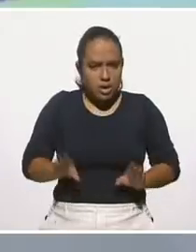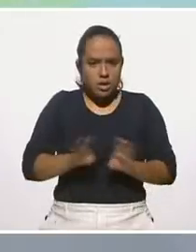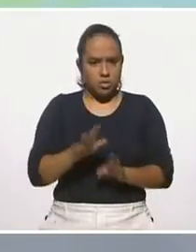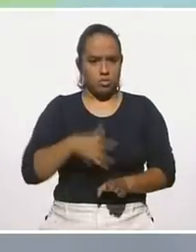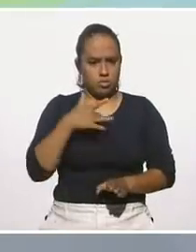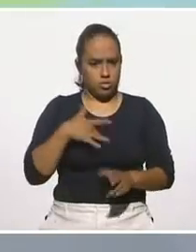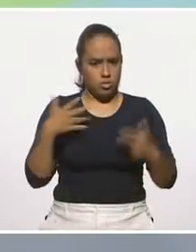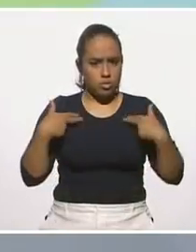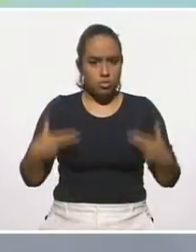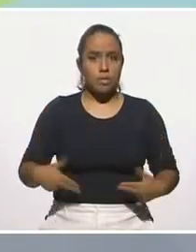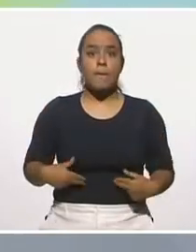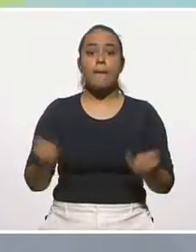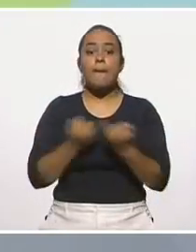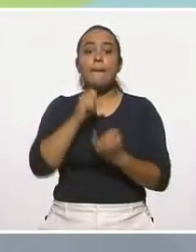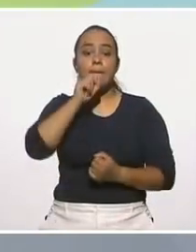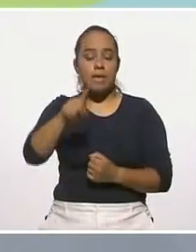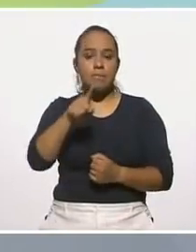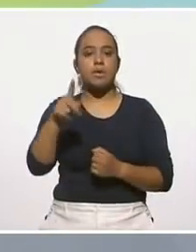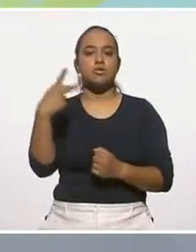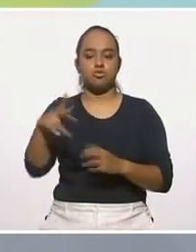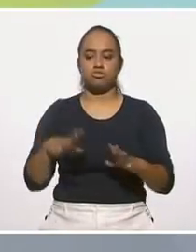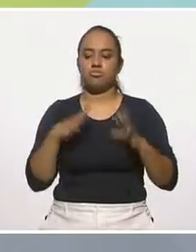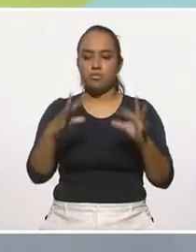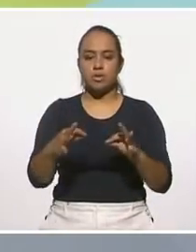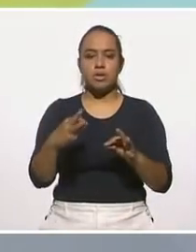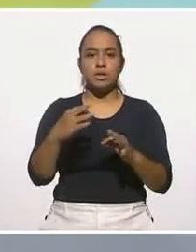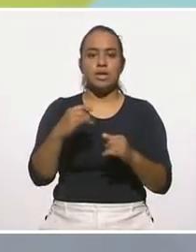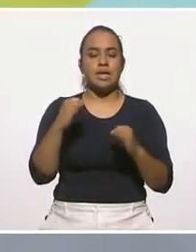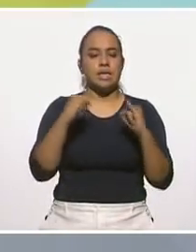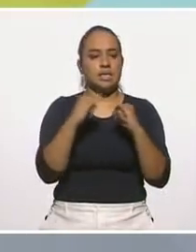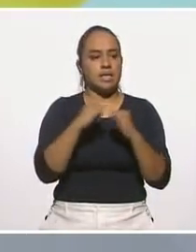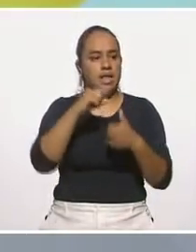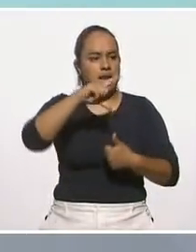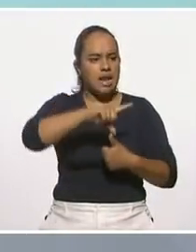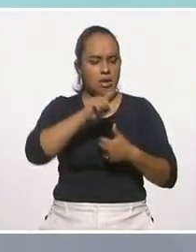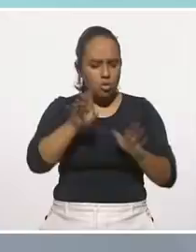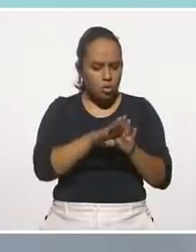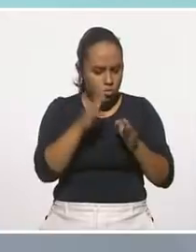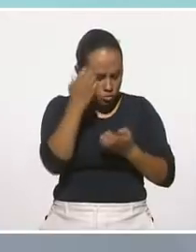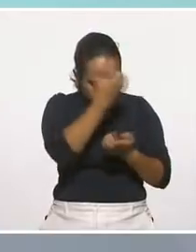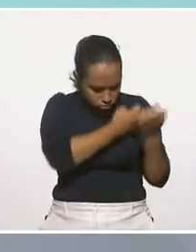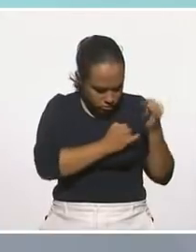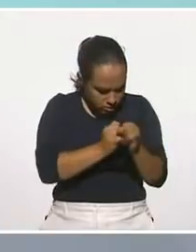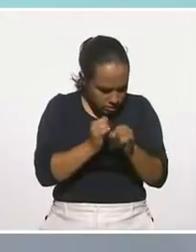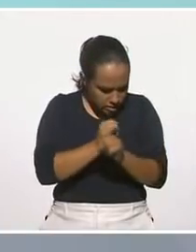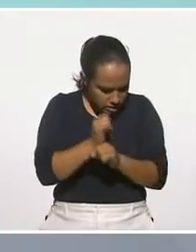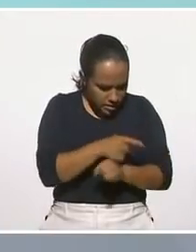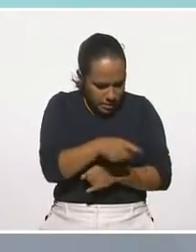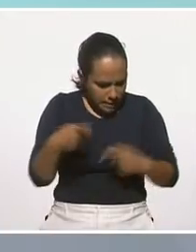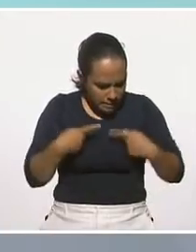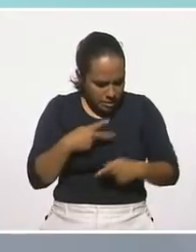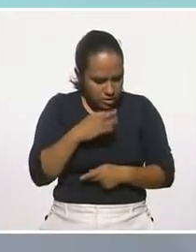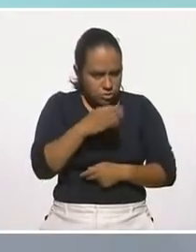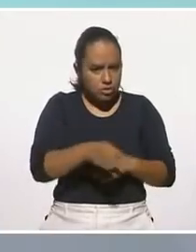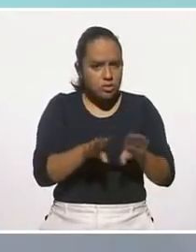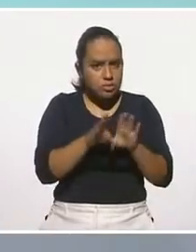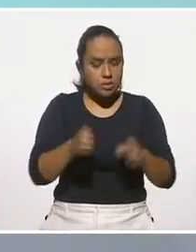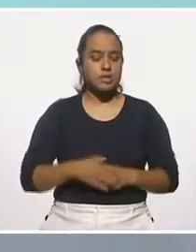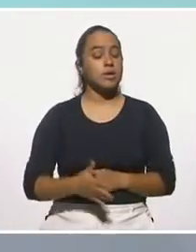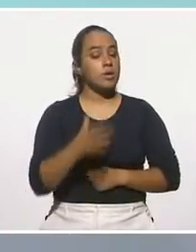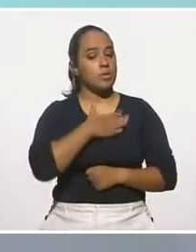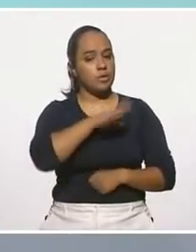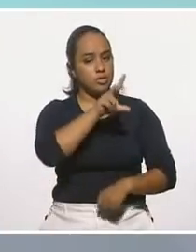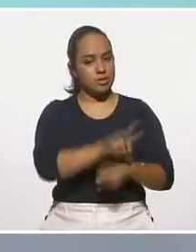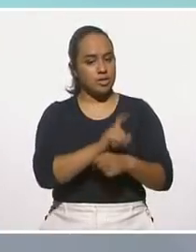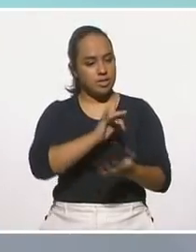humanista. También es cofundadora del Instituto Latinoamericano de Estudios en Resiliencia Aplicada. ¿Qué tal, Patricia? Muy buenos días. Hola, buenos